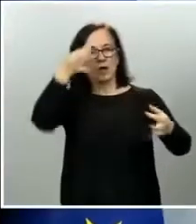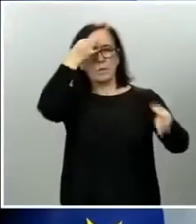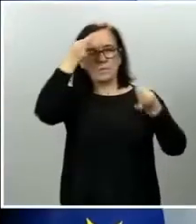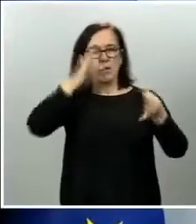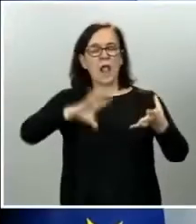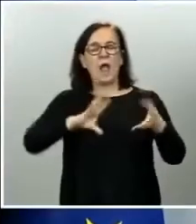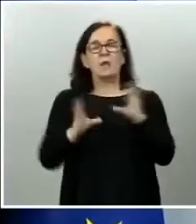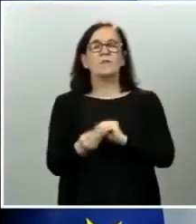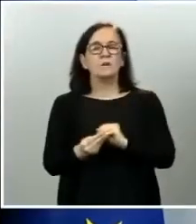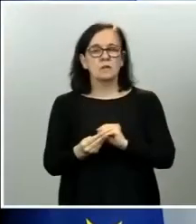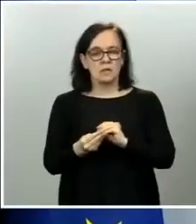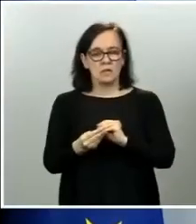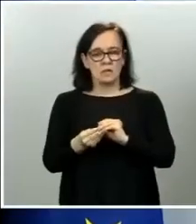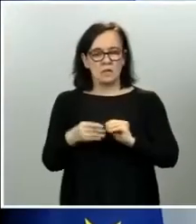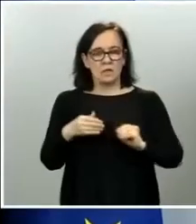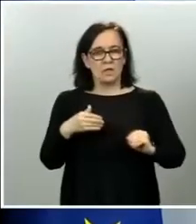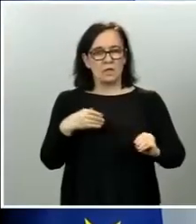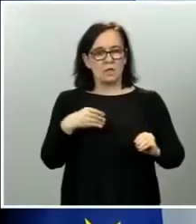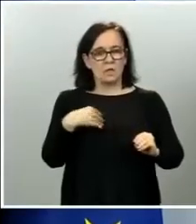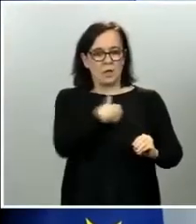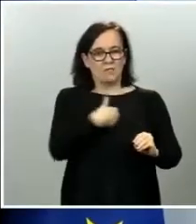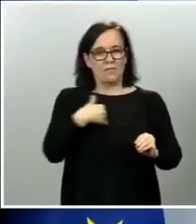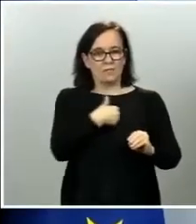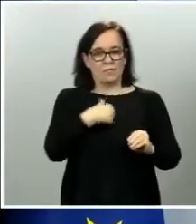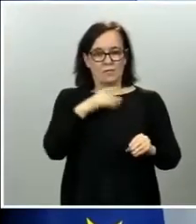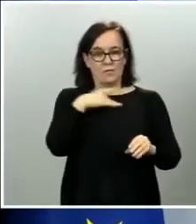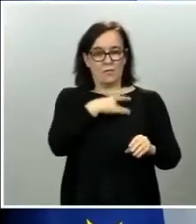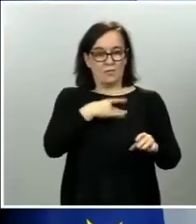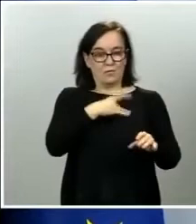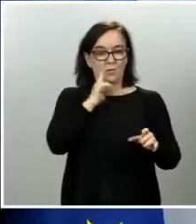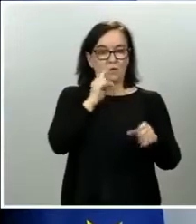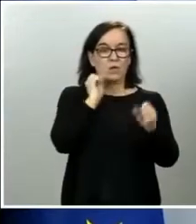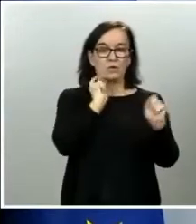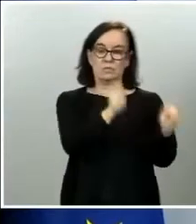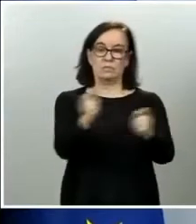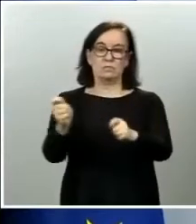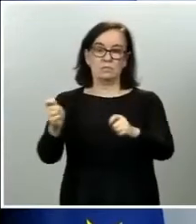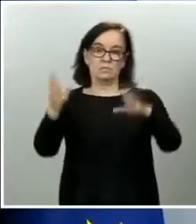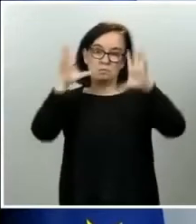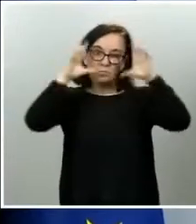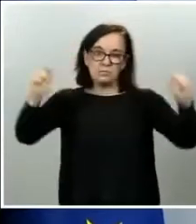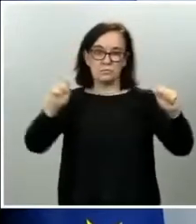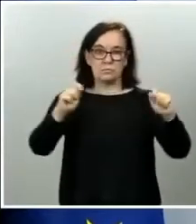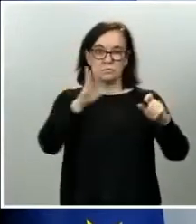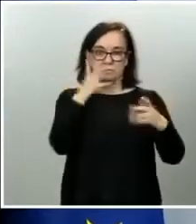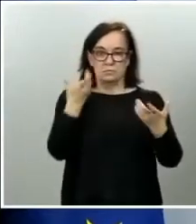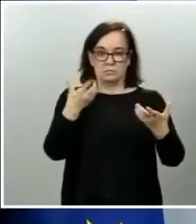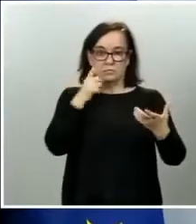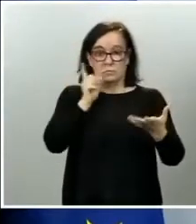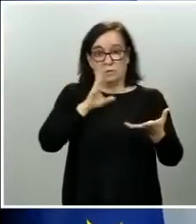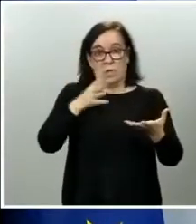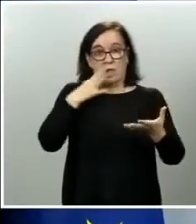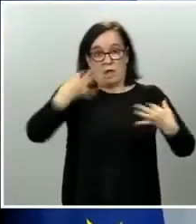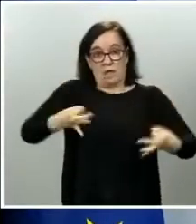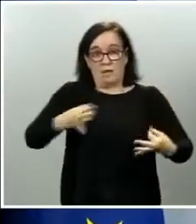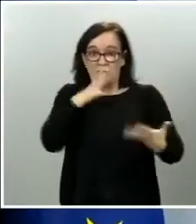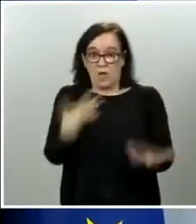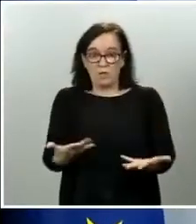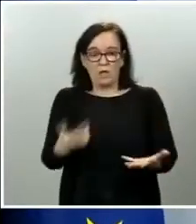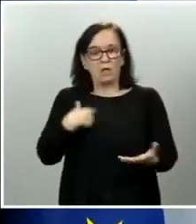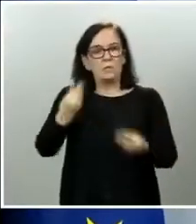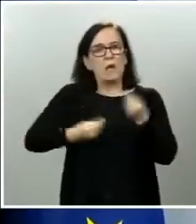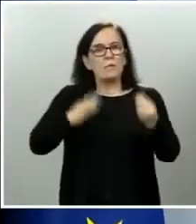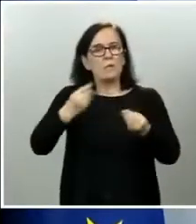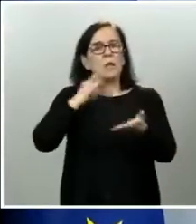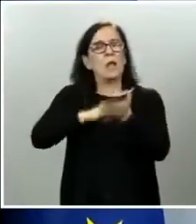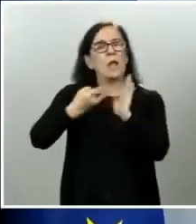las funciones que conciernen a las fuerzas y cuerpos atendiendo a la realidad que tenemos que afrontar vamos a afrontar el plan de